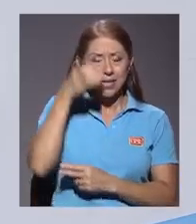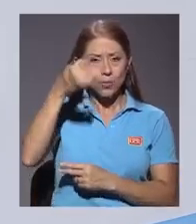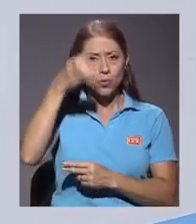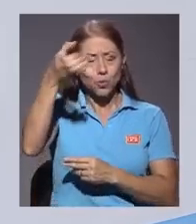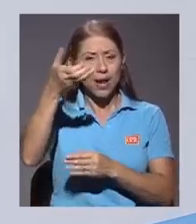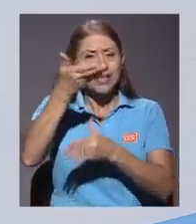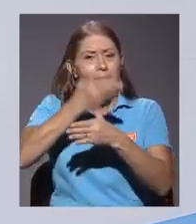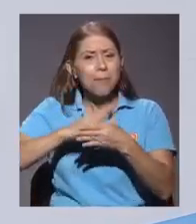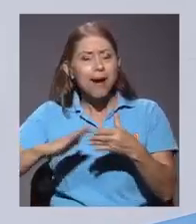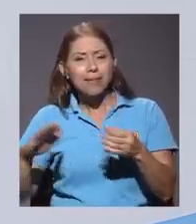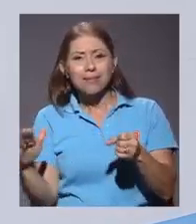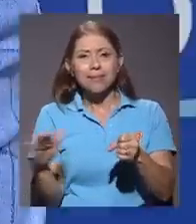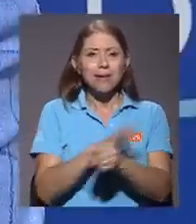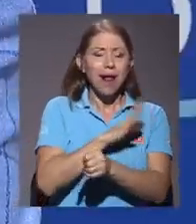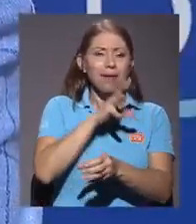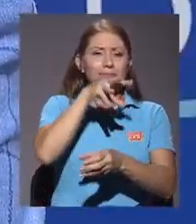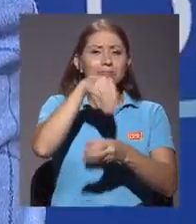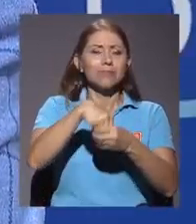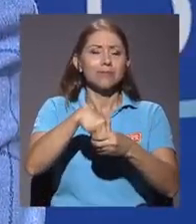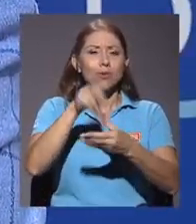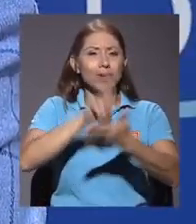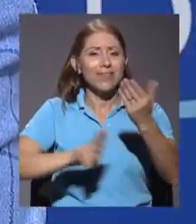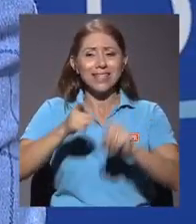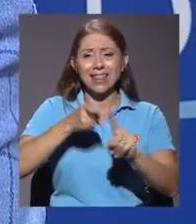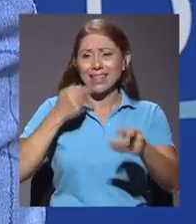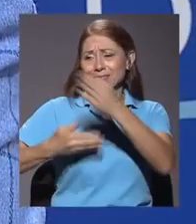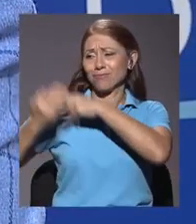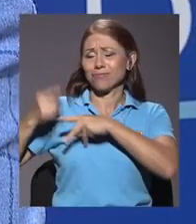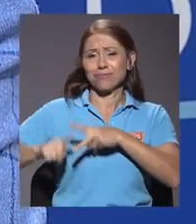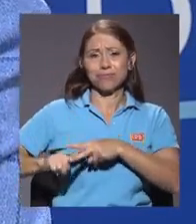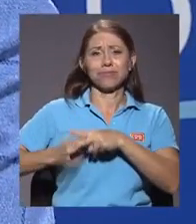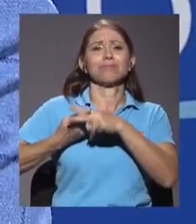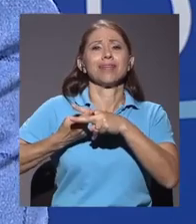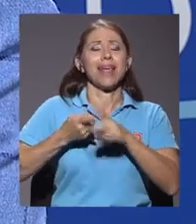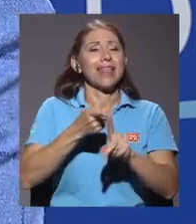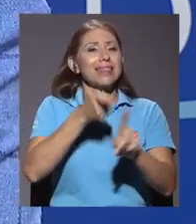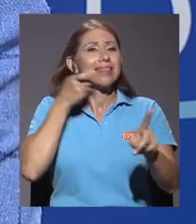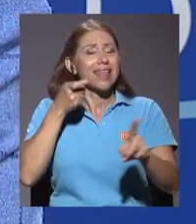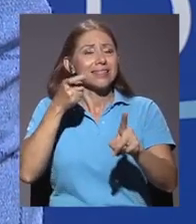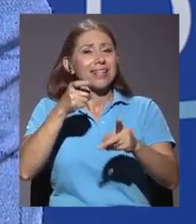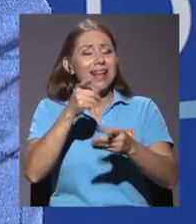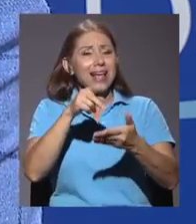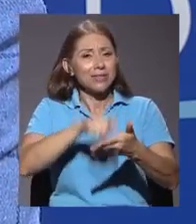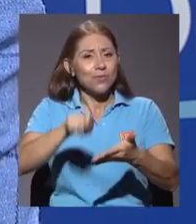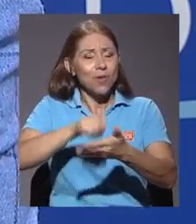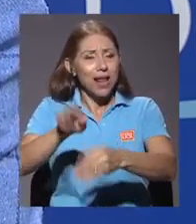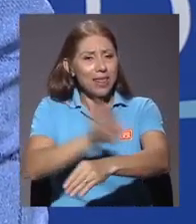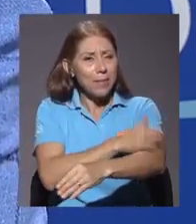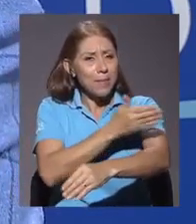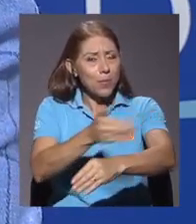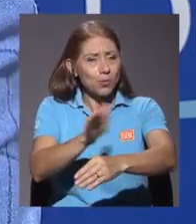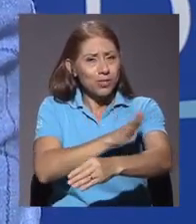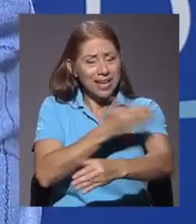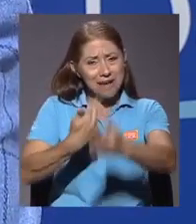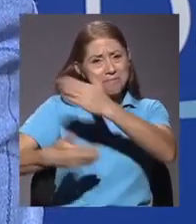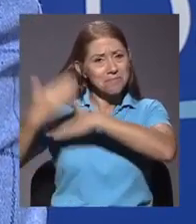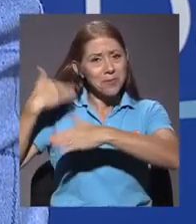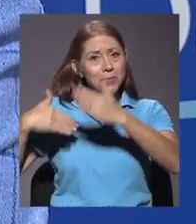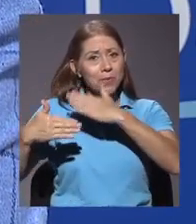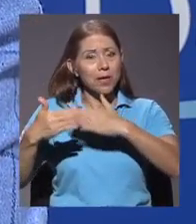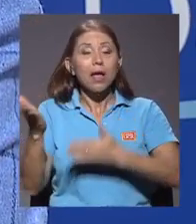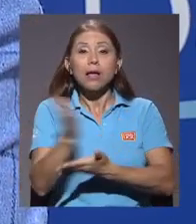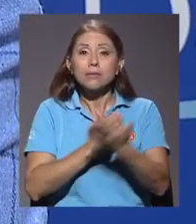Universidad desde su creación, desde la incorporación de la Escuela de Música preexistente en sus inicios. Y es algo tan